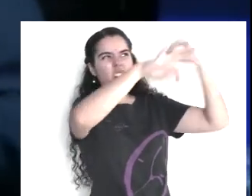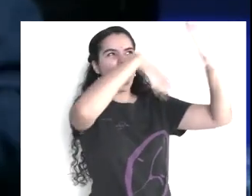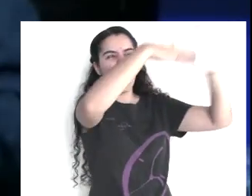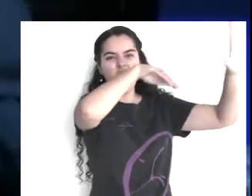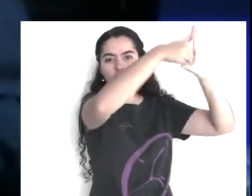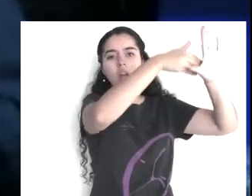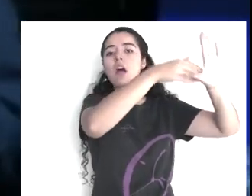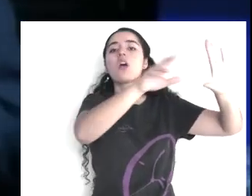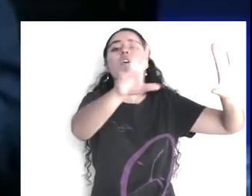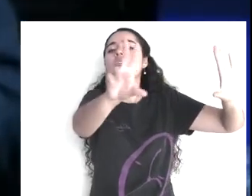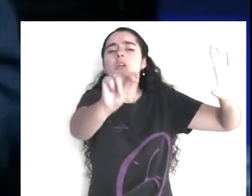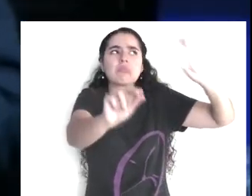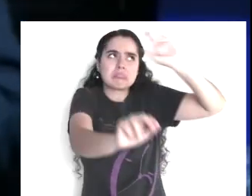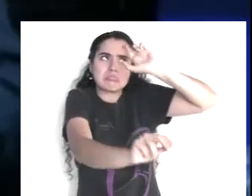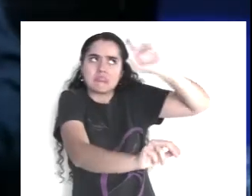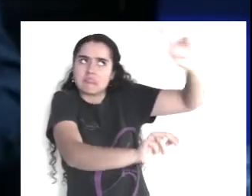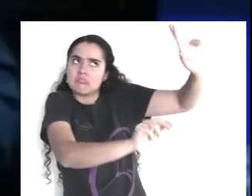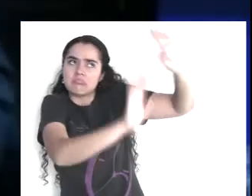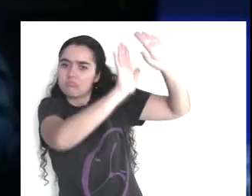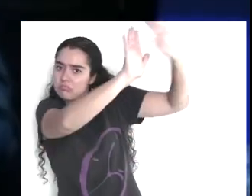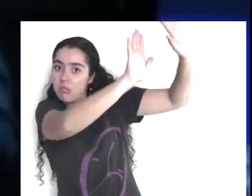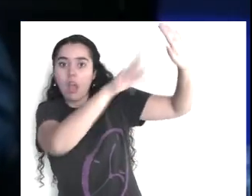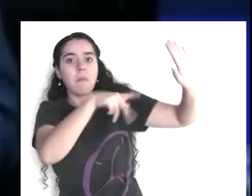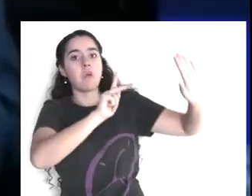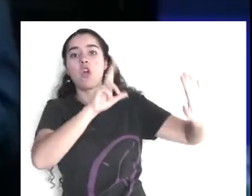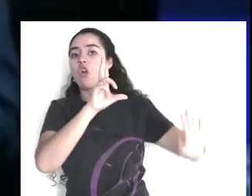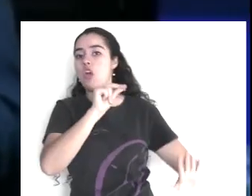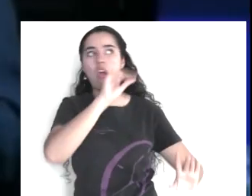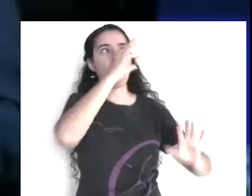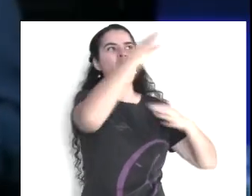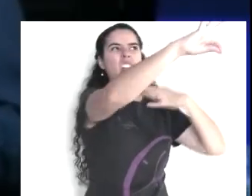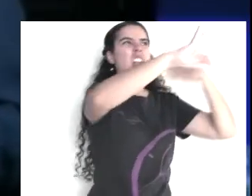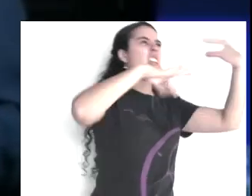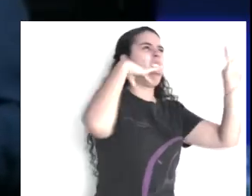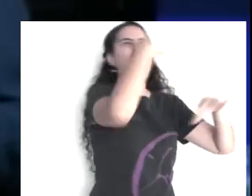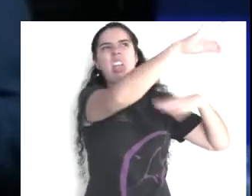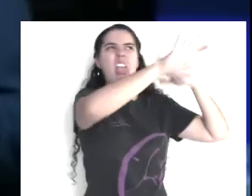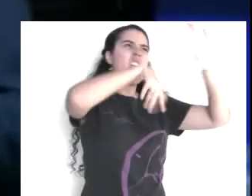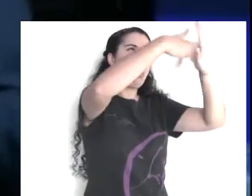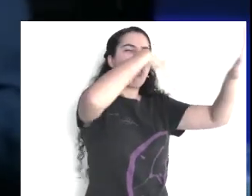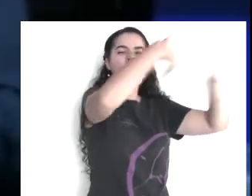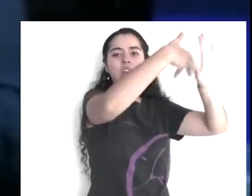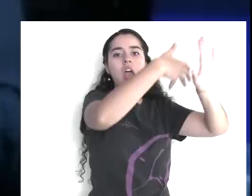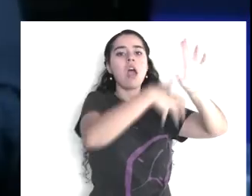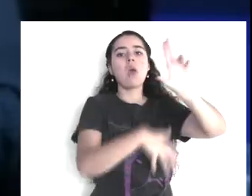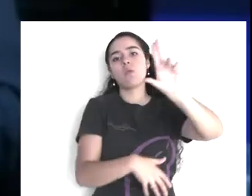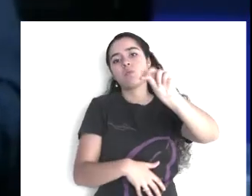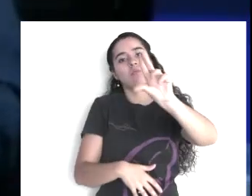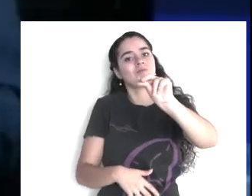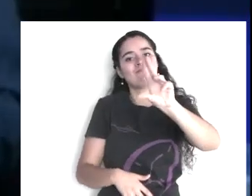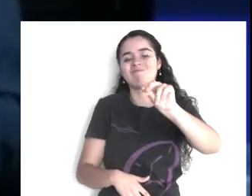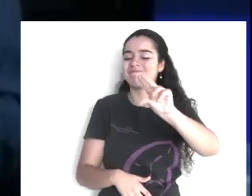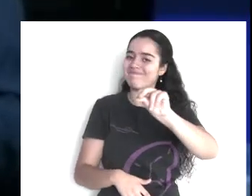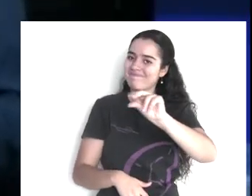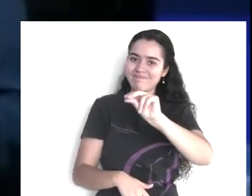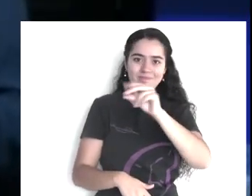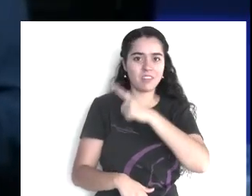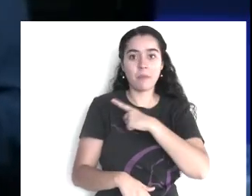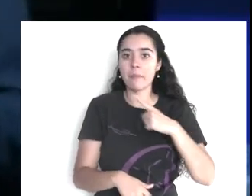ciertas, o verdaderas, o mentiras, dice, males apreciaciones, dice, pero ustedes están peor,